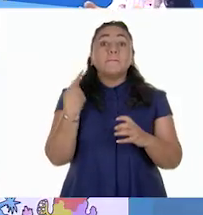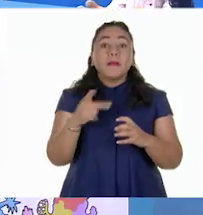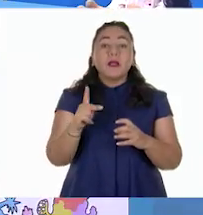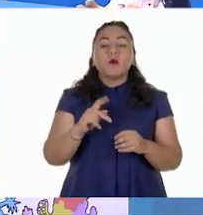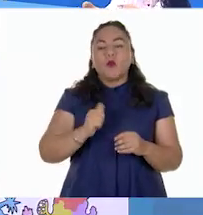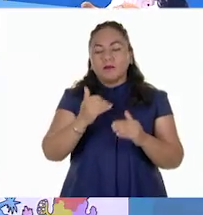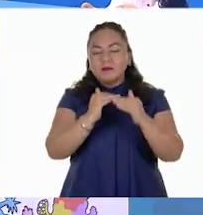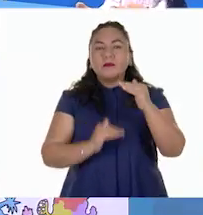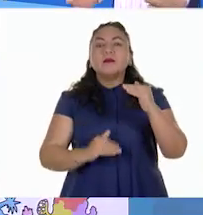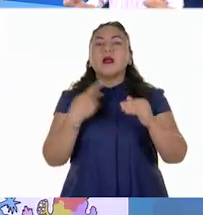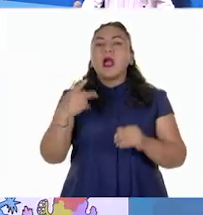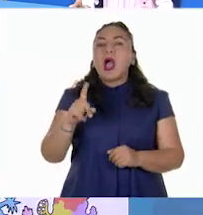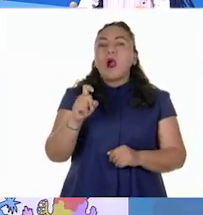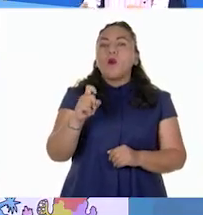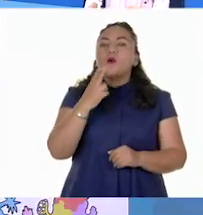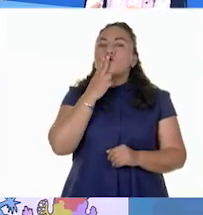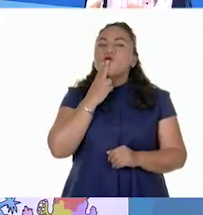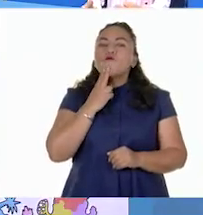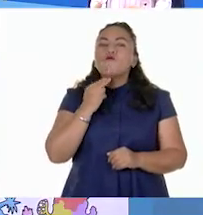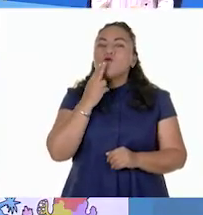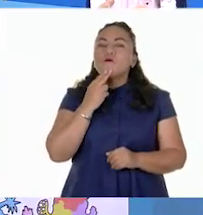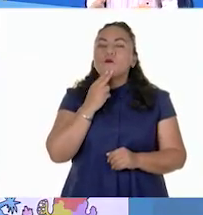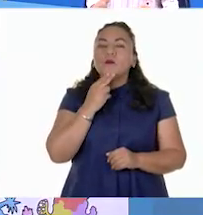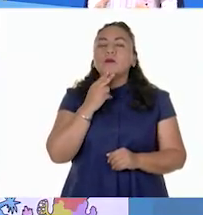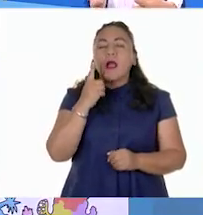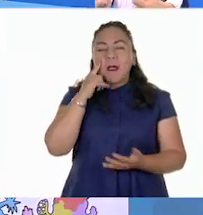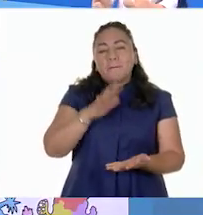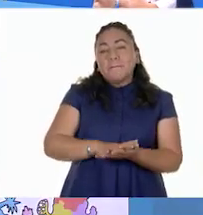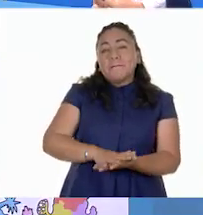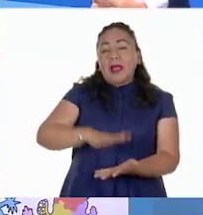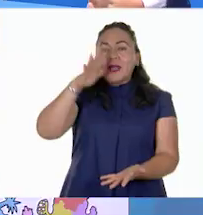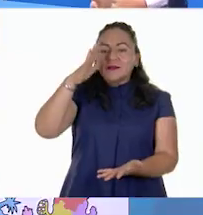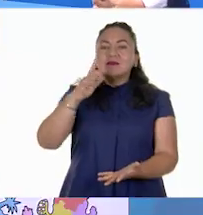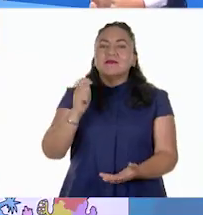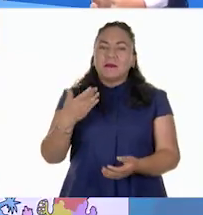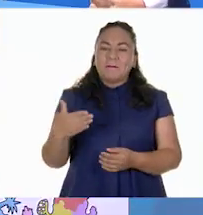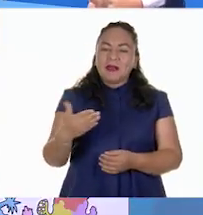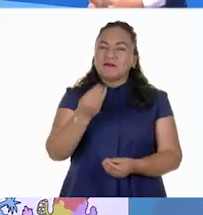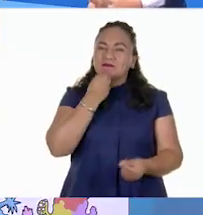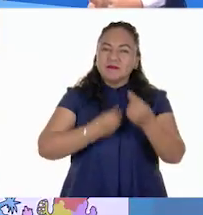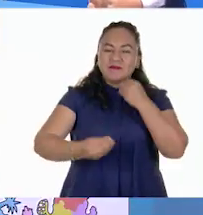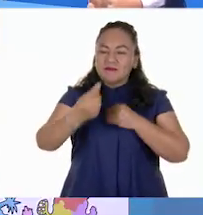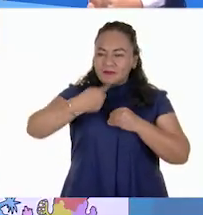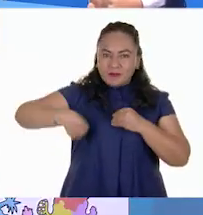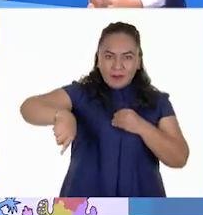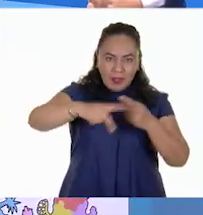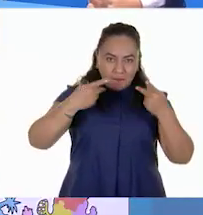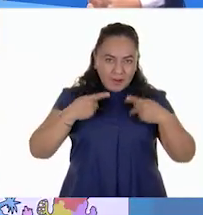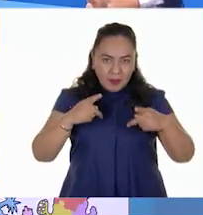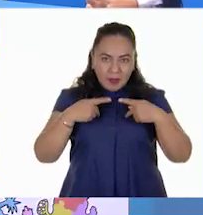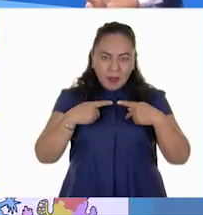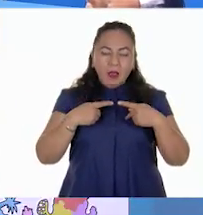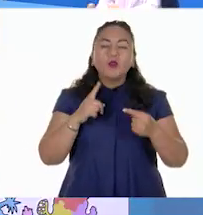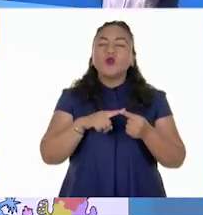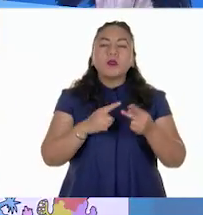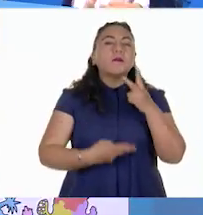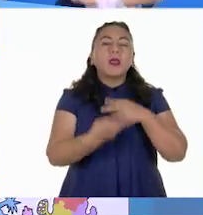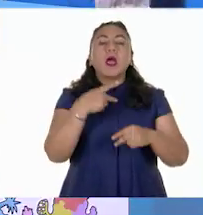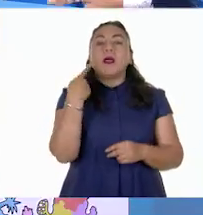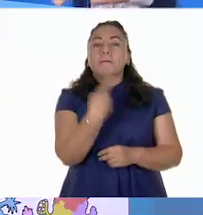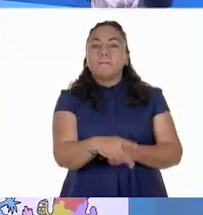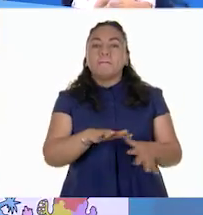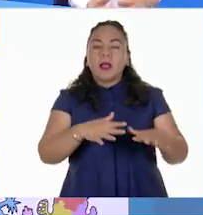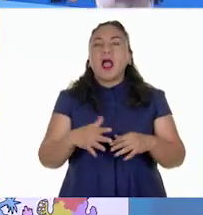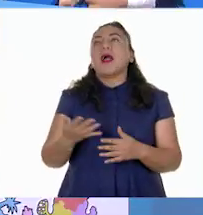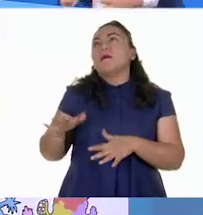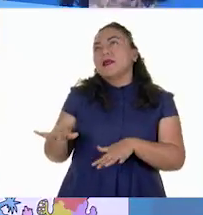corresponde al agua dulce. Es decir, que la mayor parte de los productos pesqueros que consumimos provienen del mar. Porque